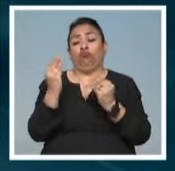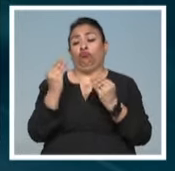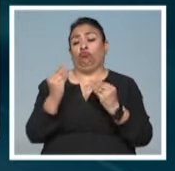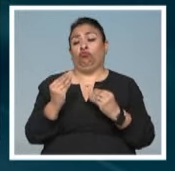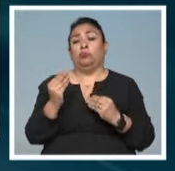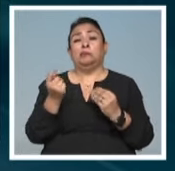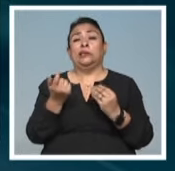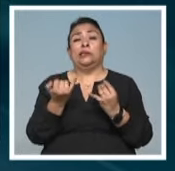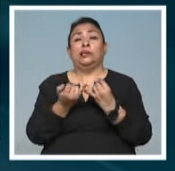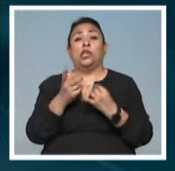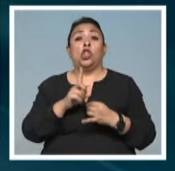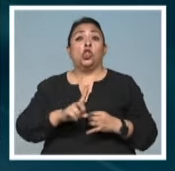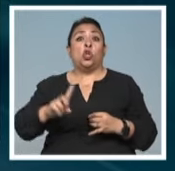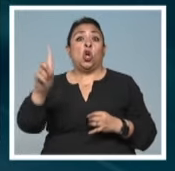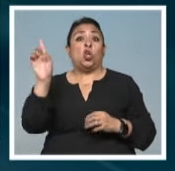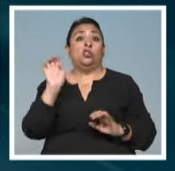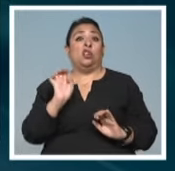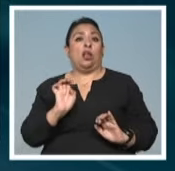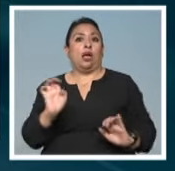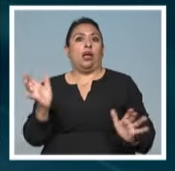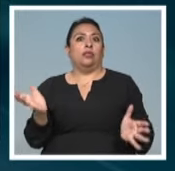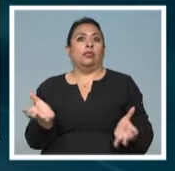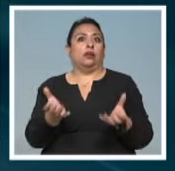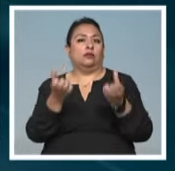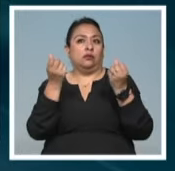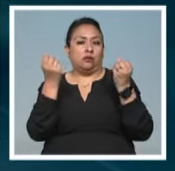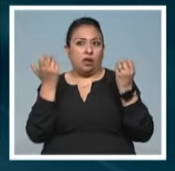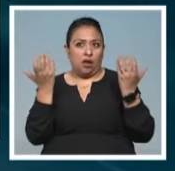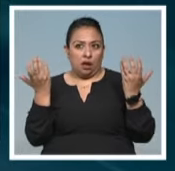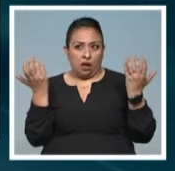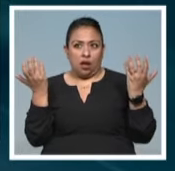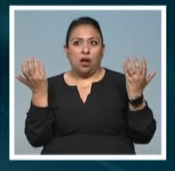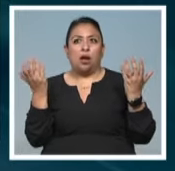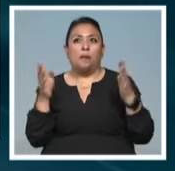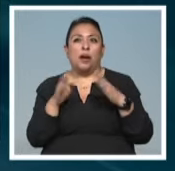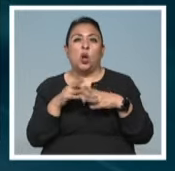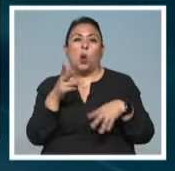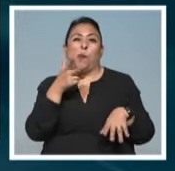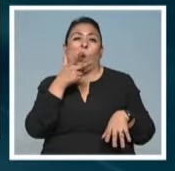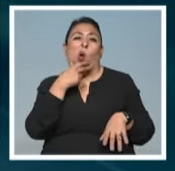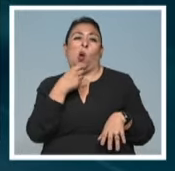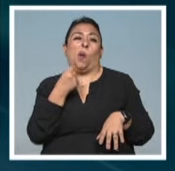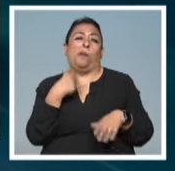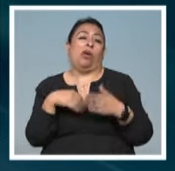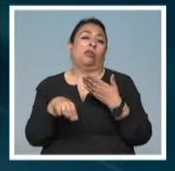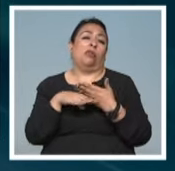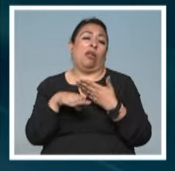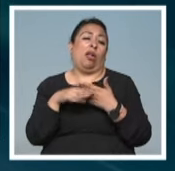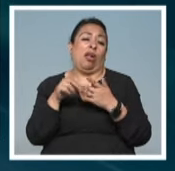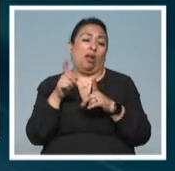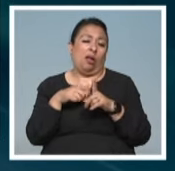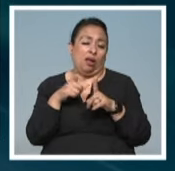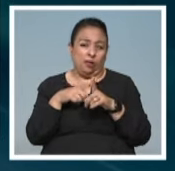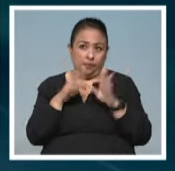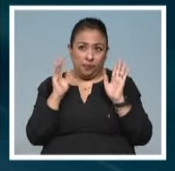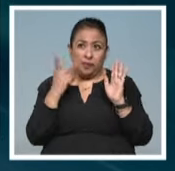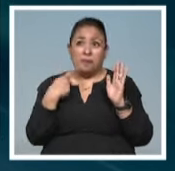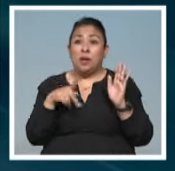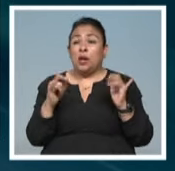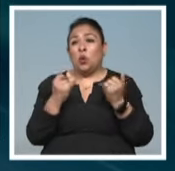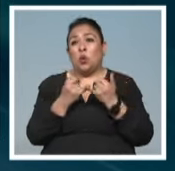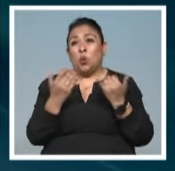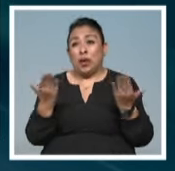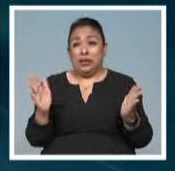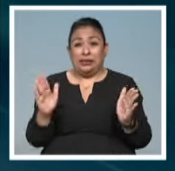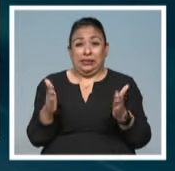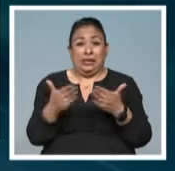como de dios del buen gusto porque te salvaba un poco de la mordida machista. Pero te encerraba también